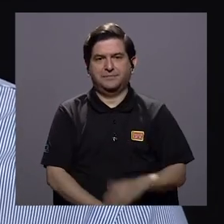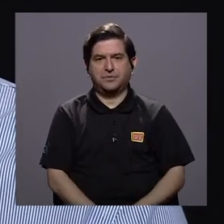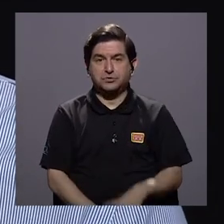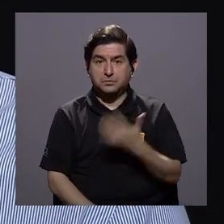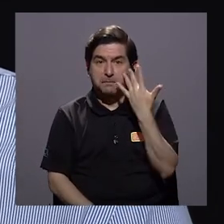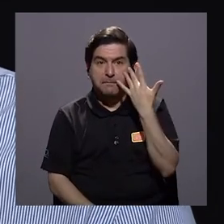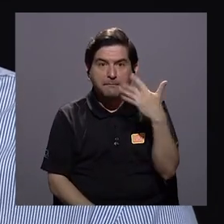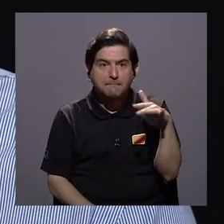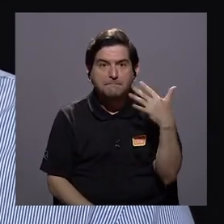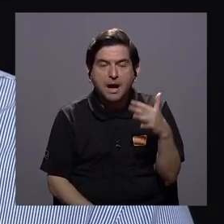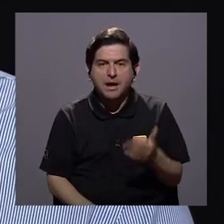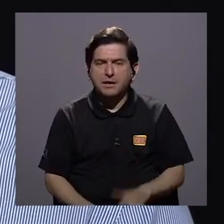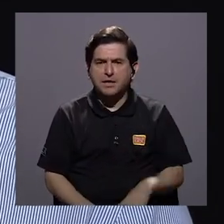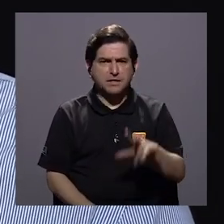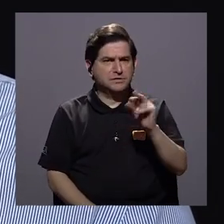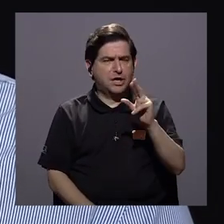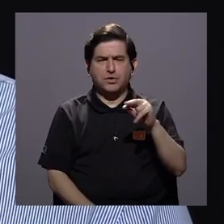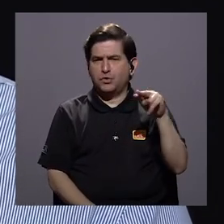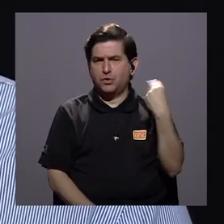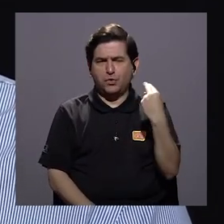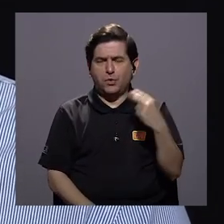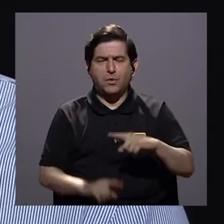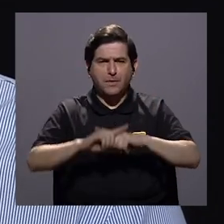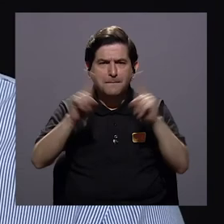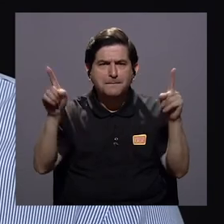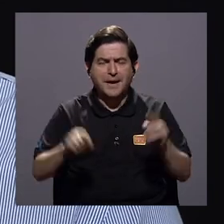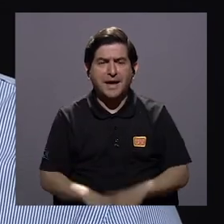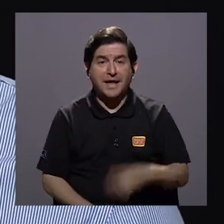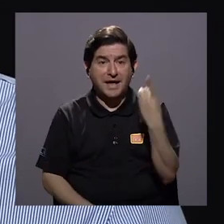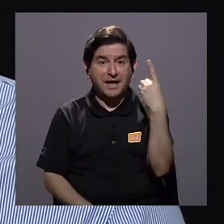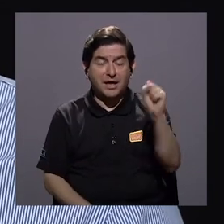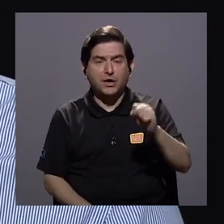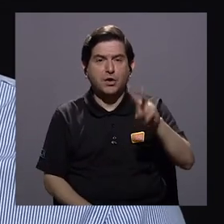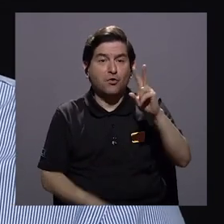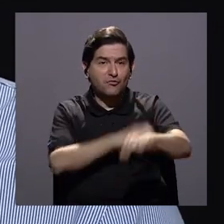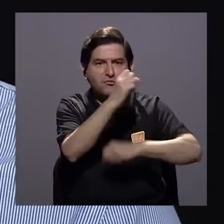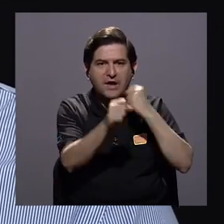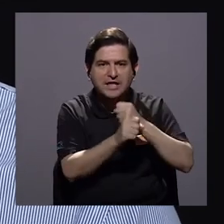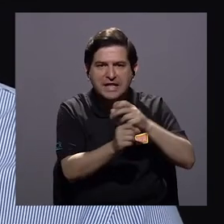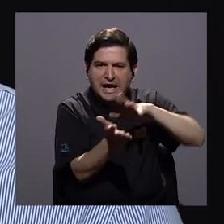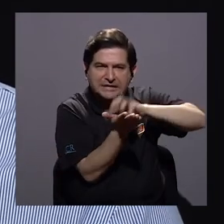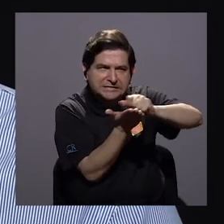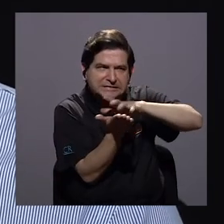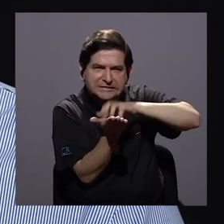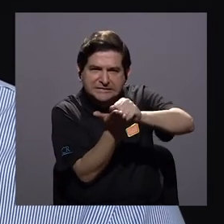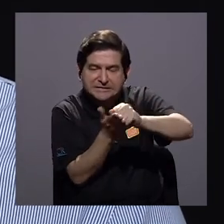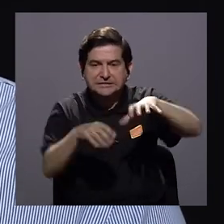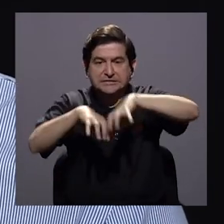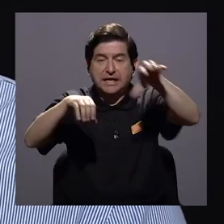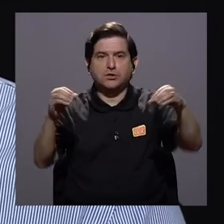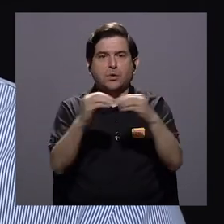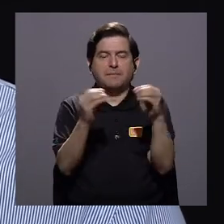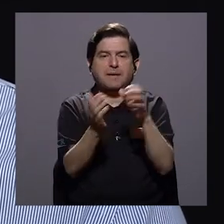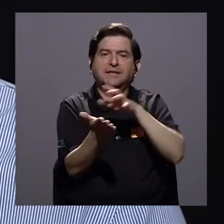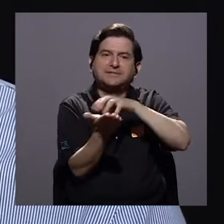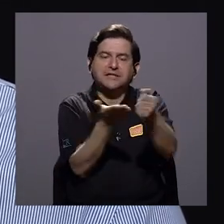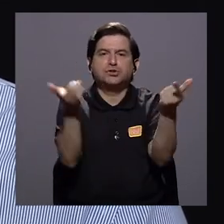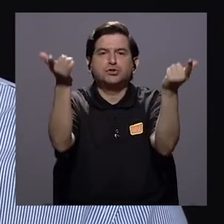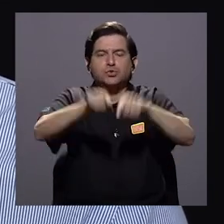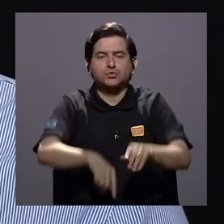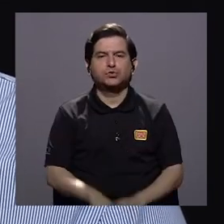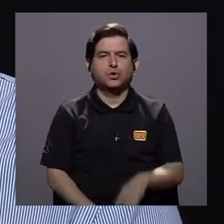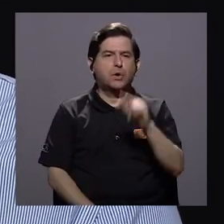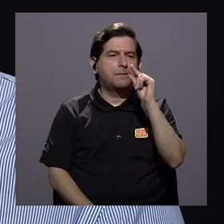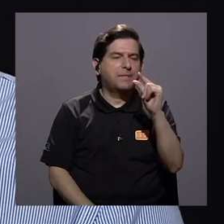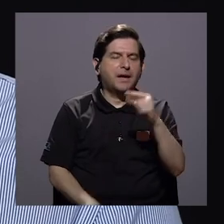aunque parezca no siempre es noticia Desamparados es si sumamos 20 años de desastres el cantón donde más desastres hay